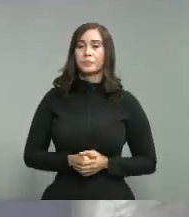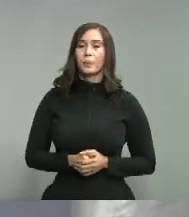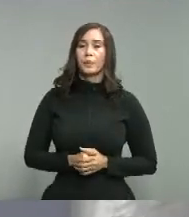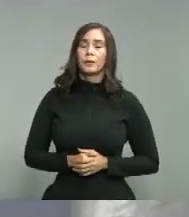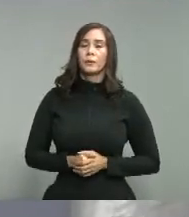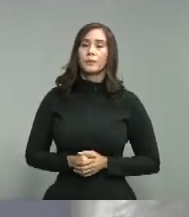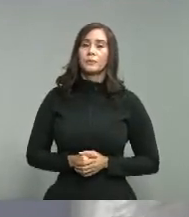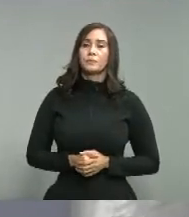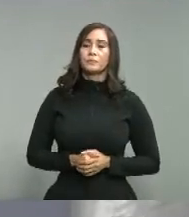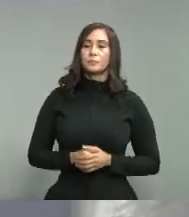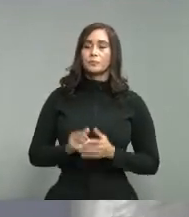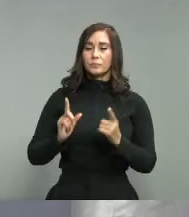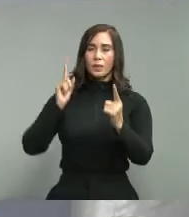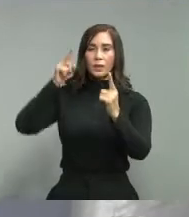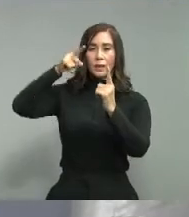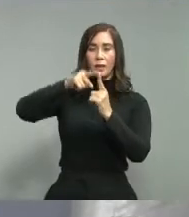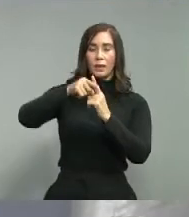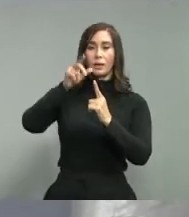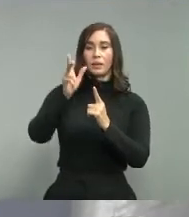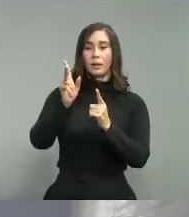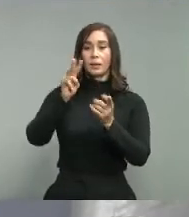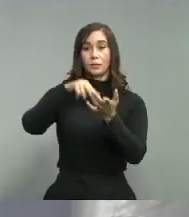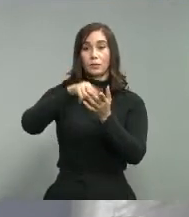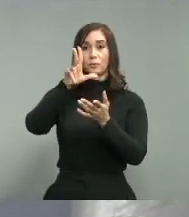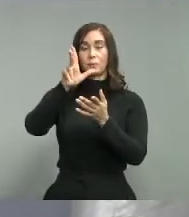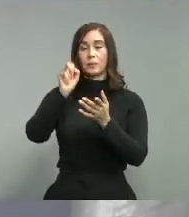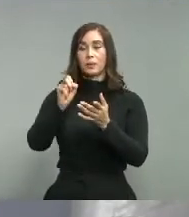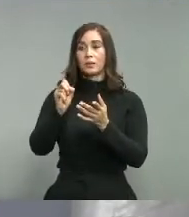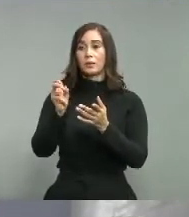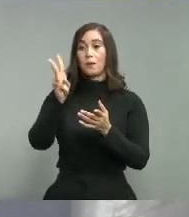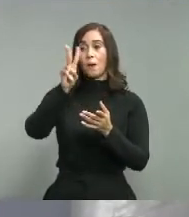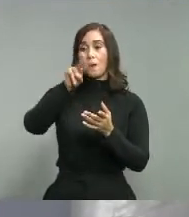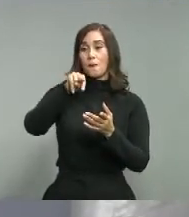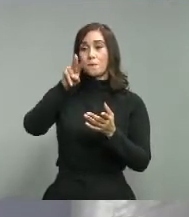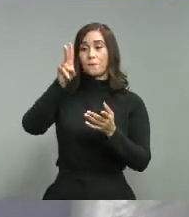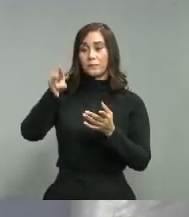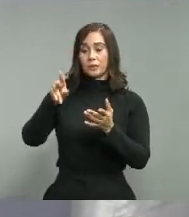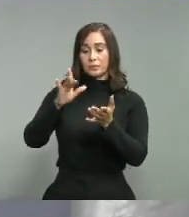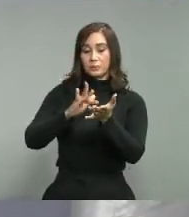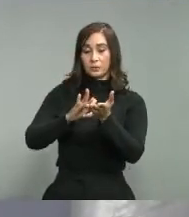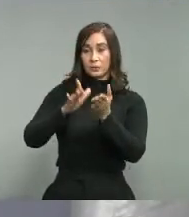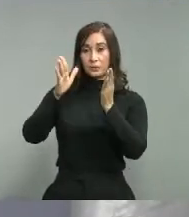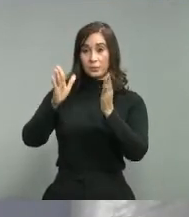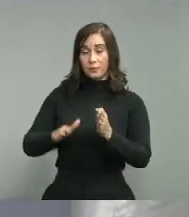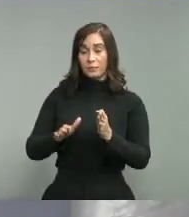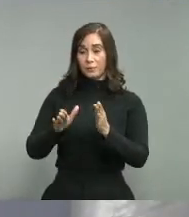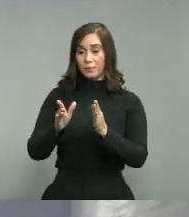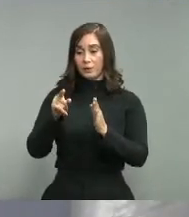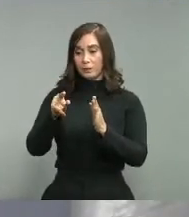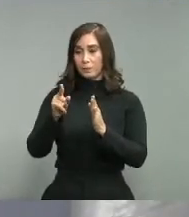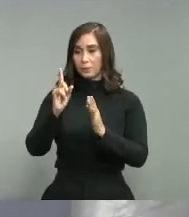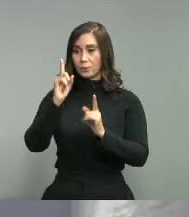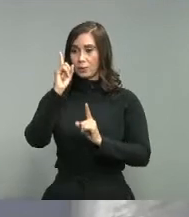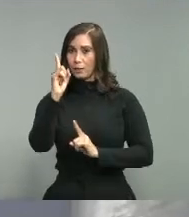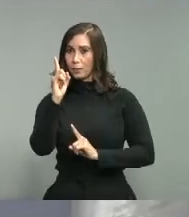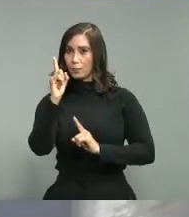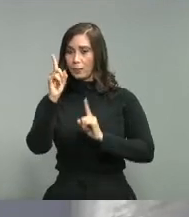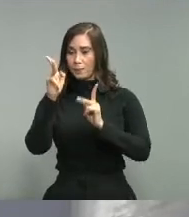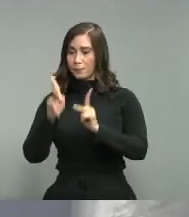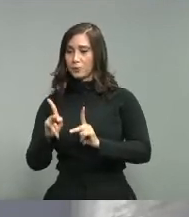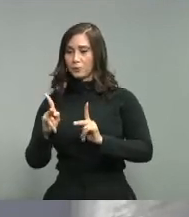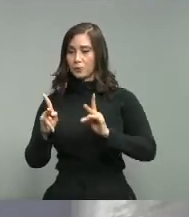tendremos 22 enfermeras por cada 10.000 habitantes, lo que significa